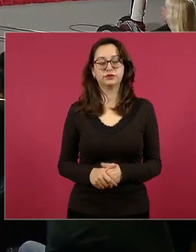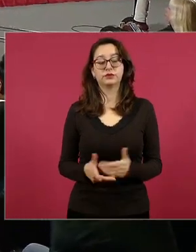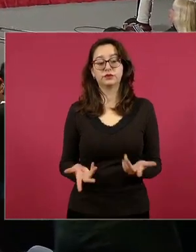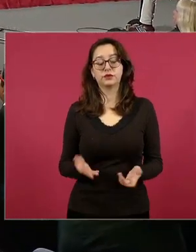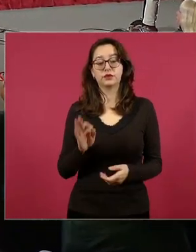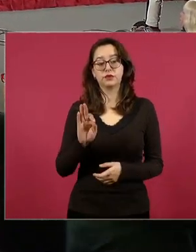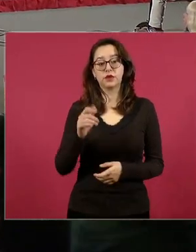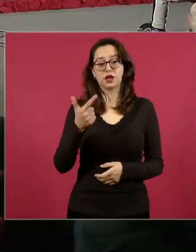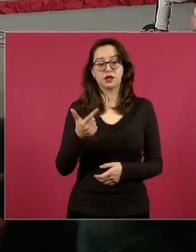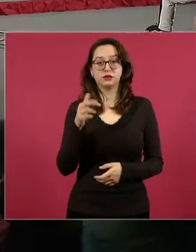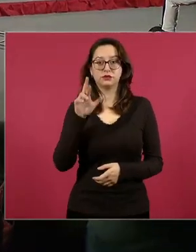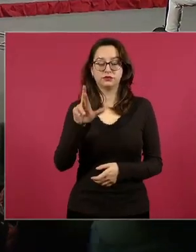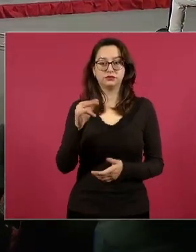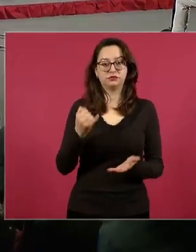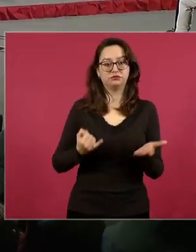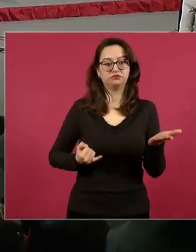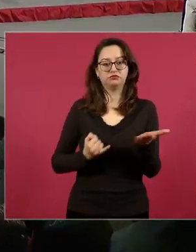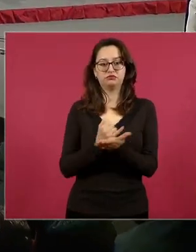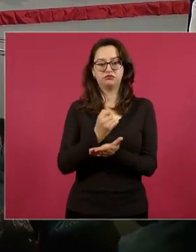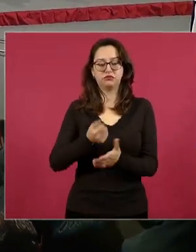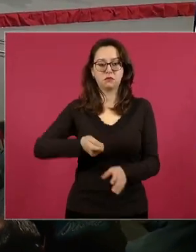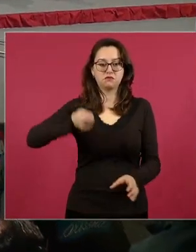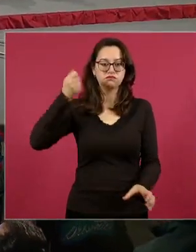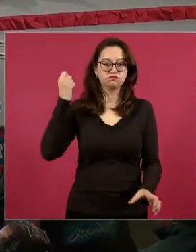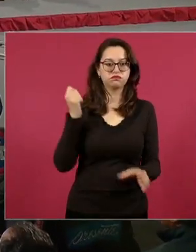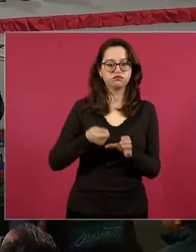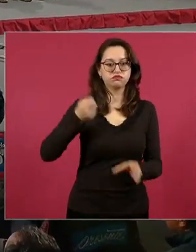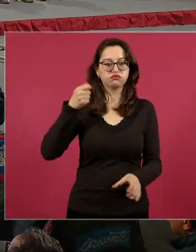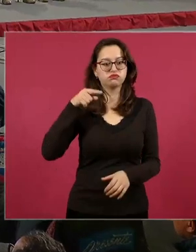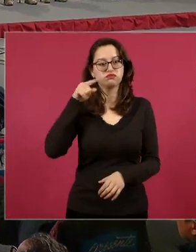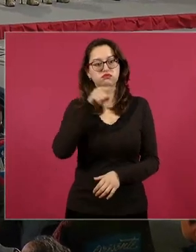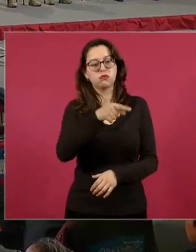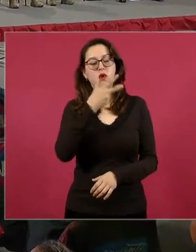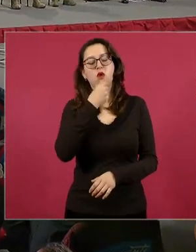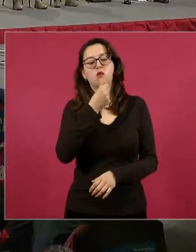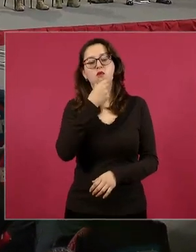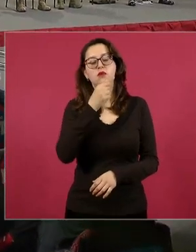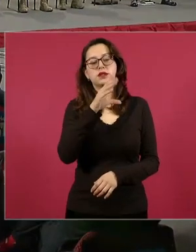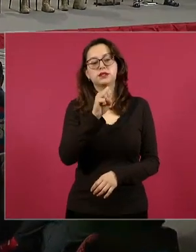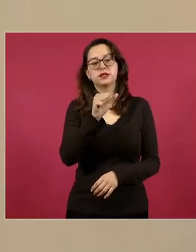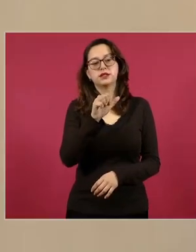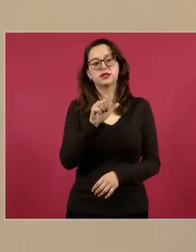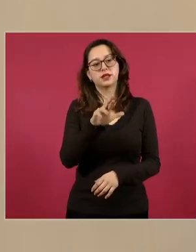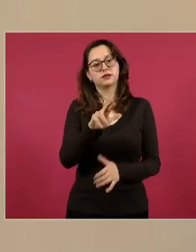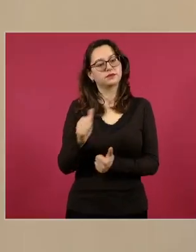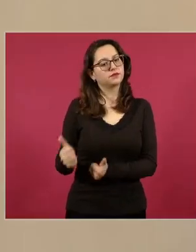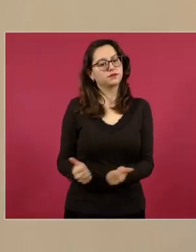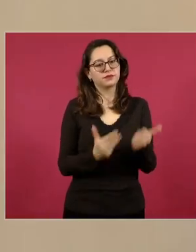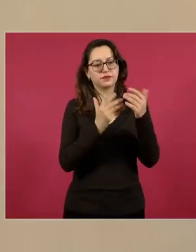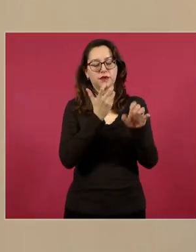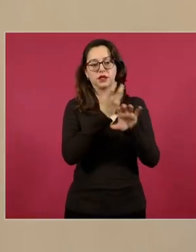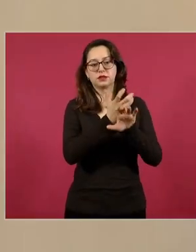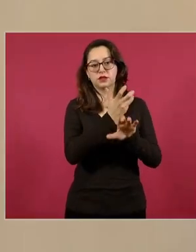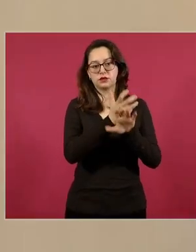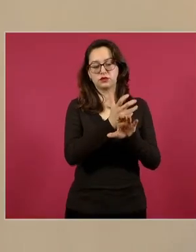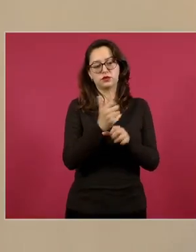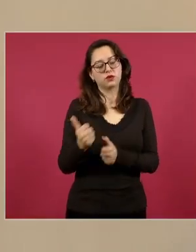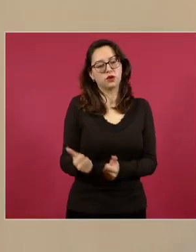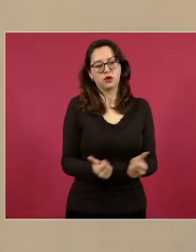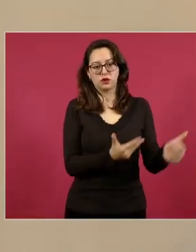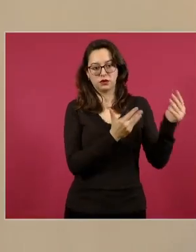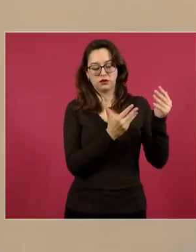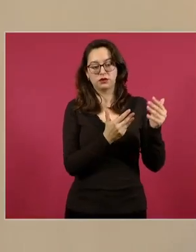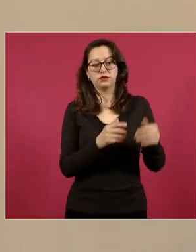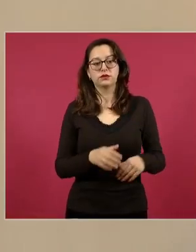Fiscalía General de la República, se trata de César N. Él fue extraditado